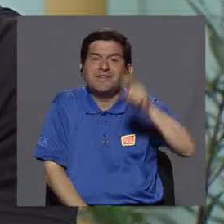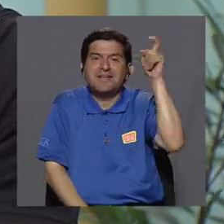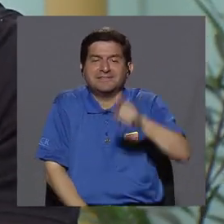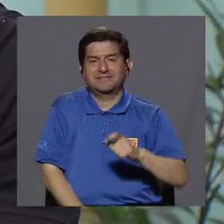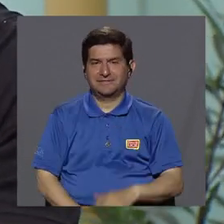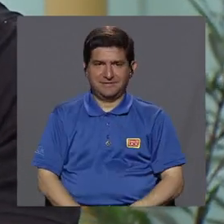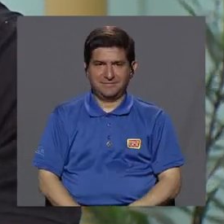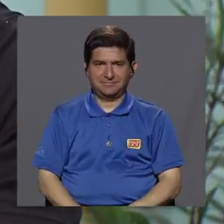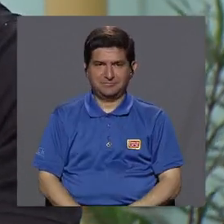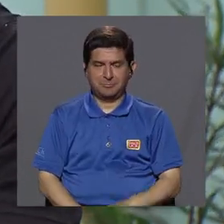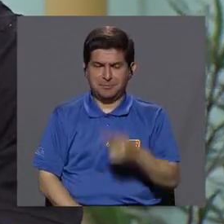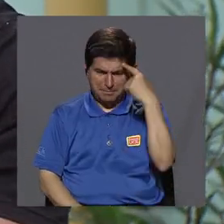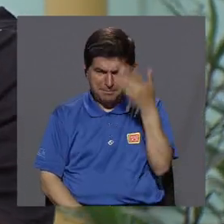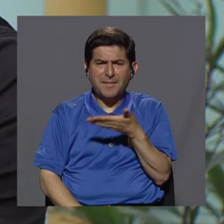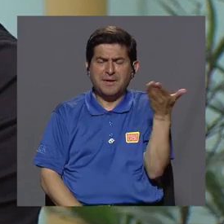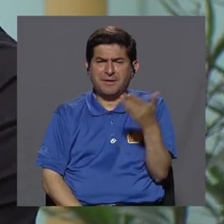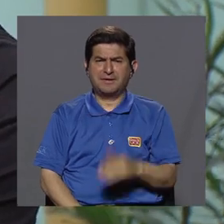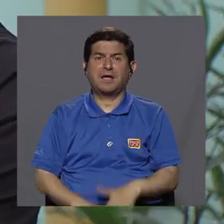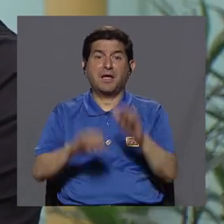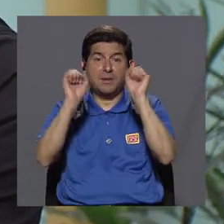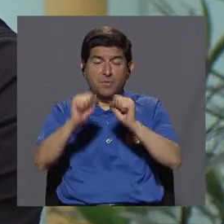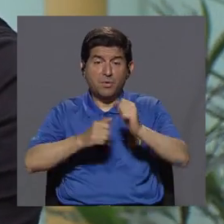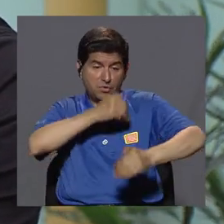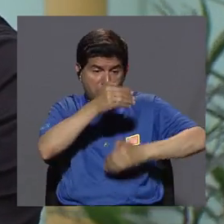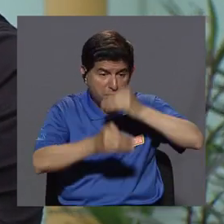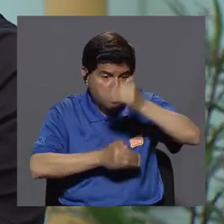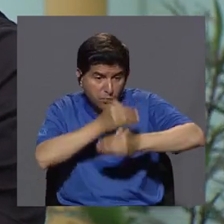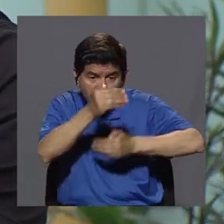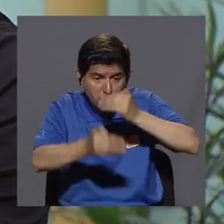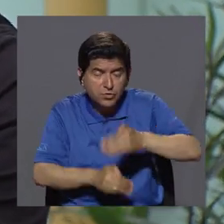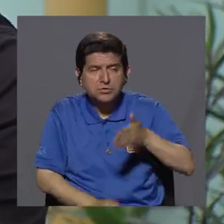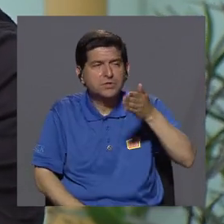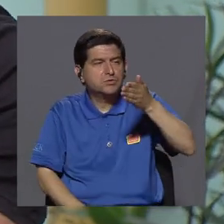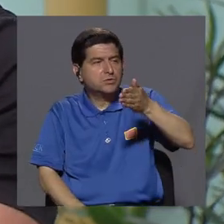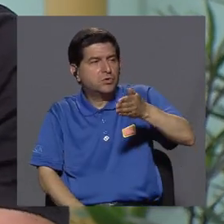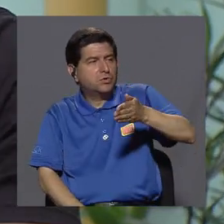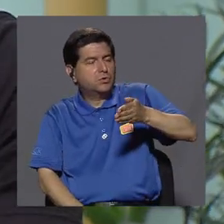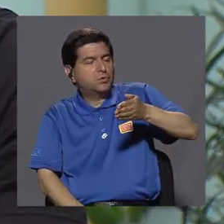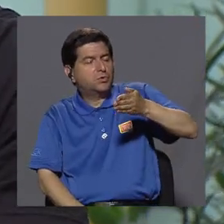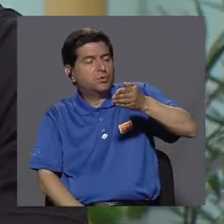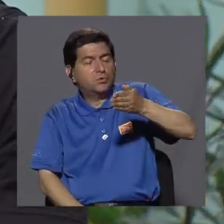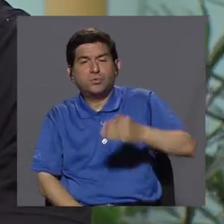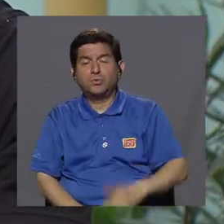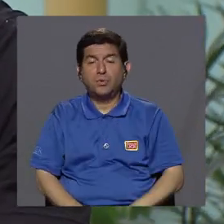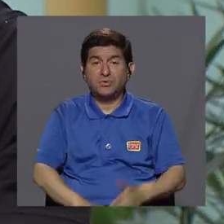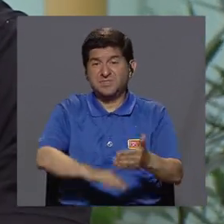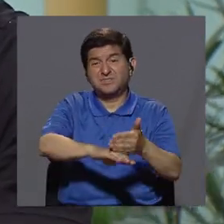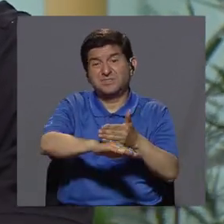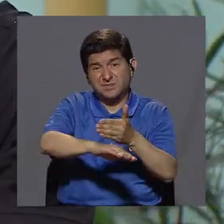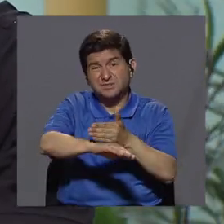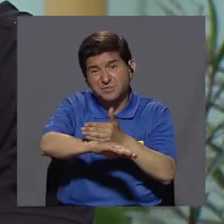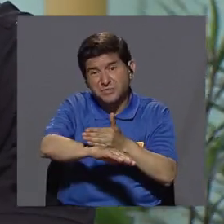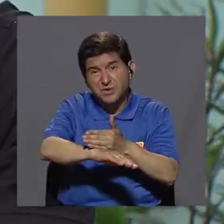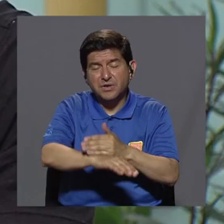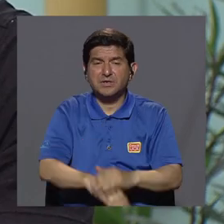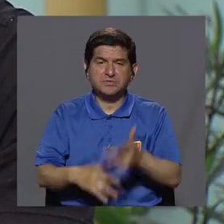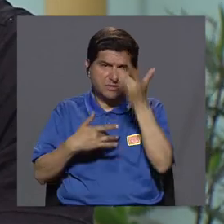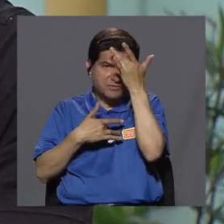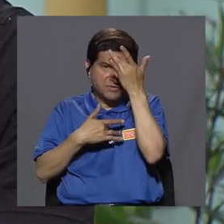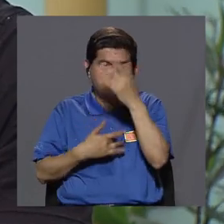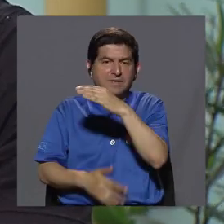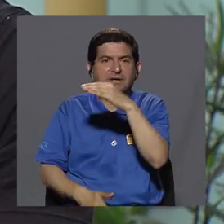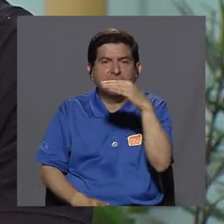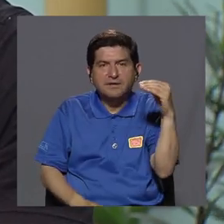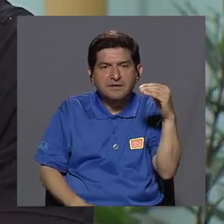es necesaria, ¿verdad? Para generar esos procesos de lentizar el progreso y pues